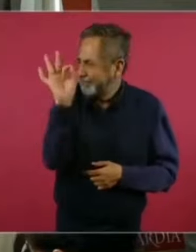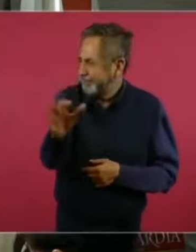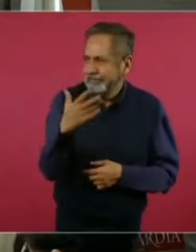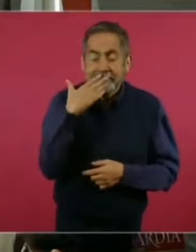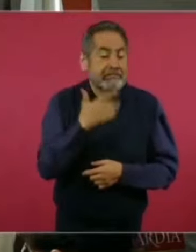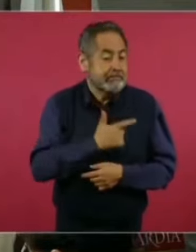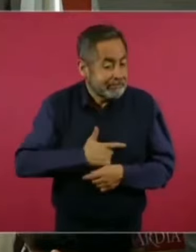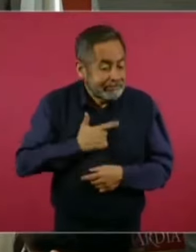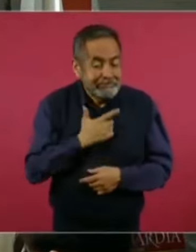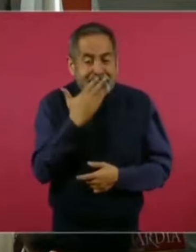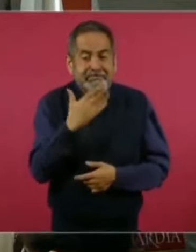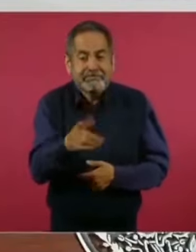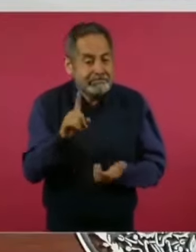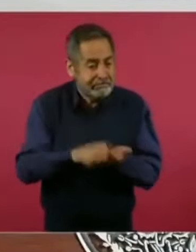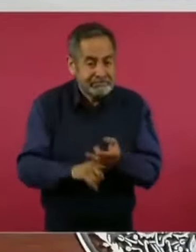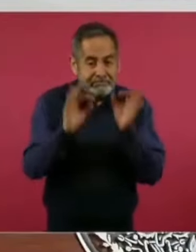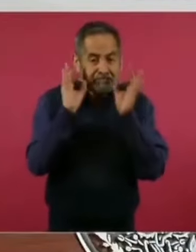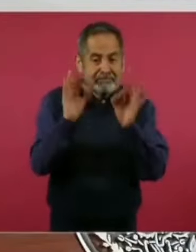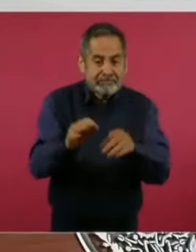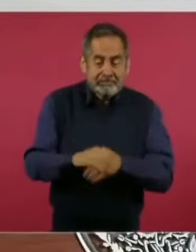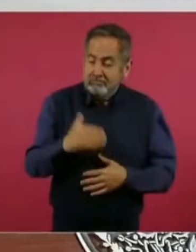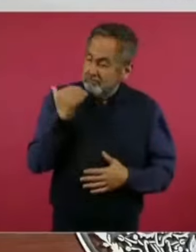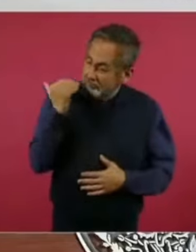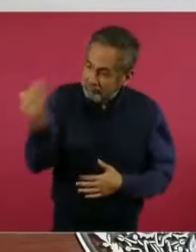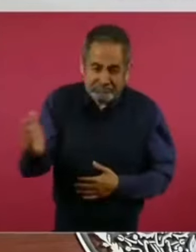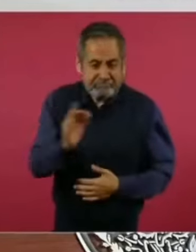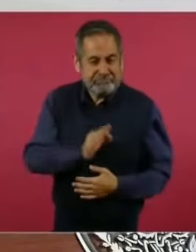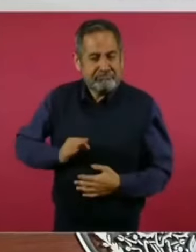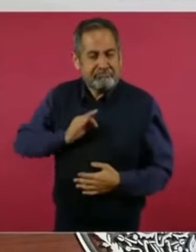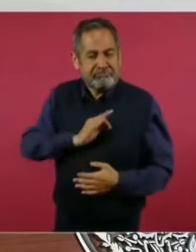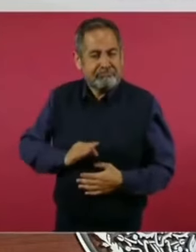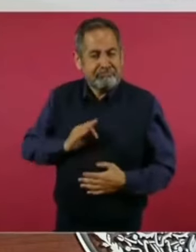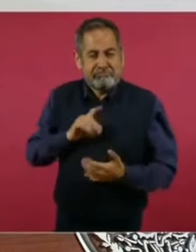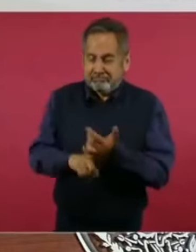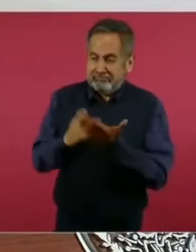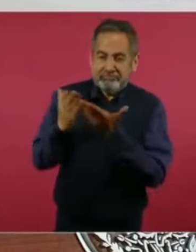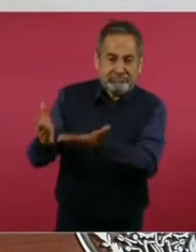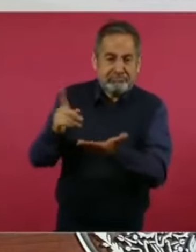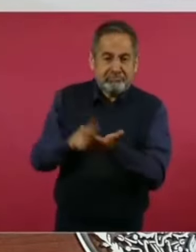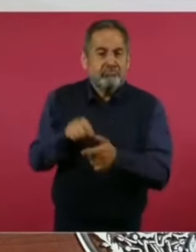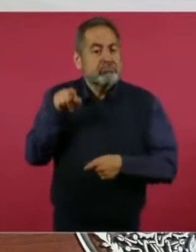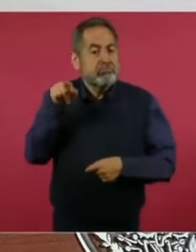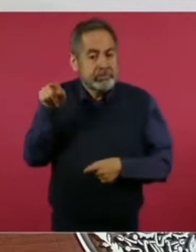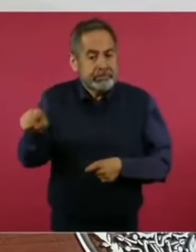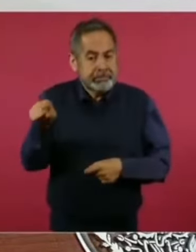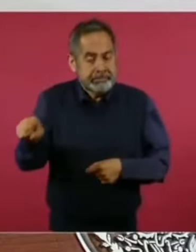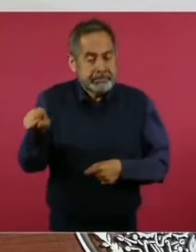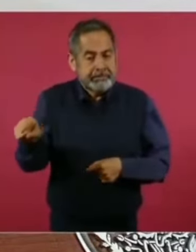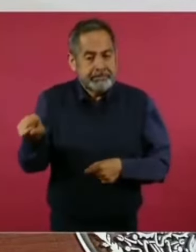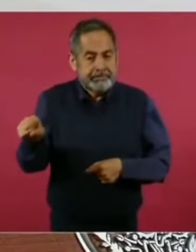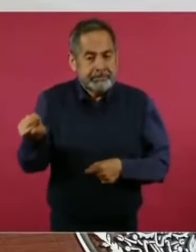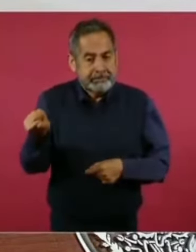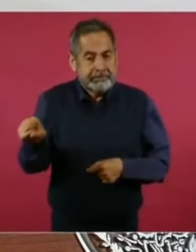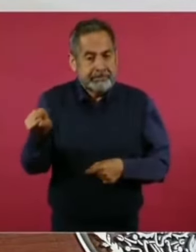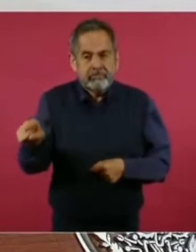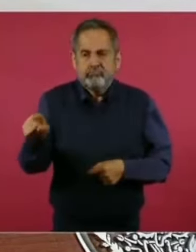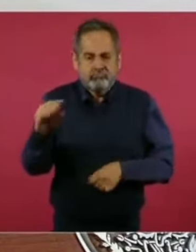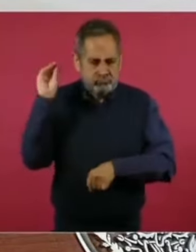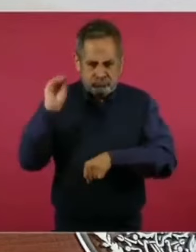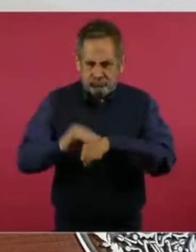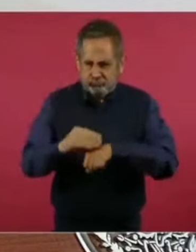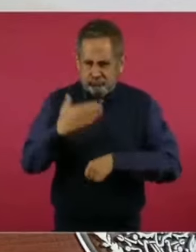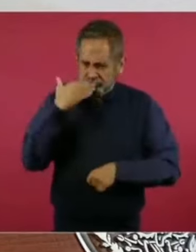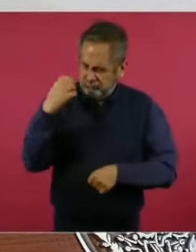qué gusto me da y lo felicito porque ha actuado